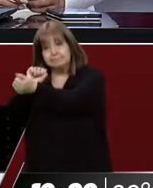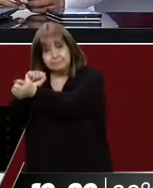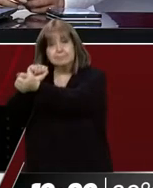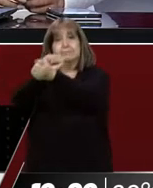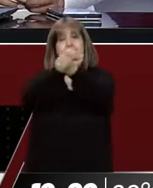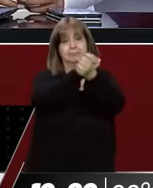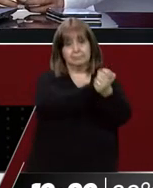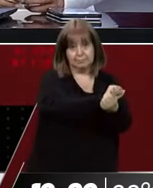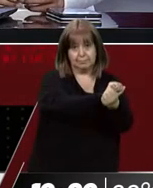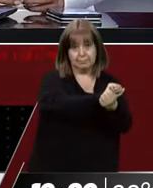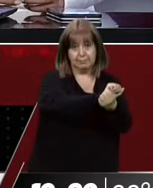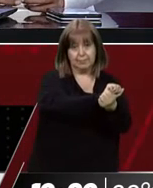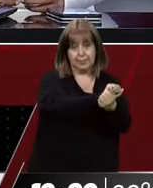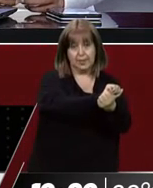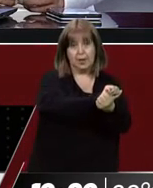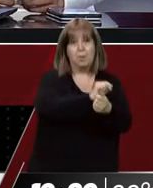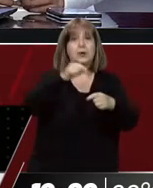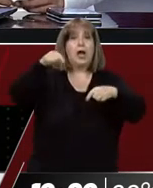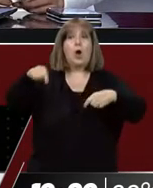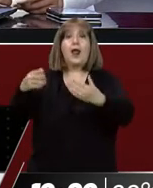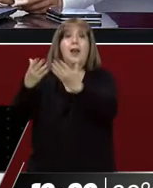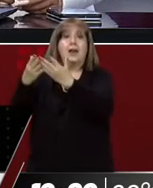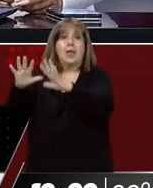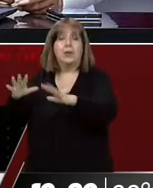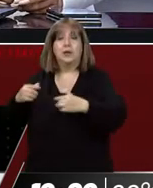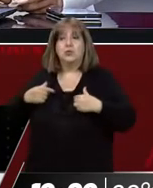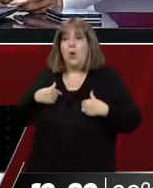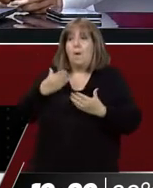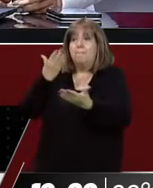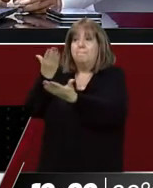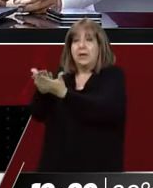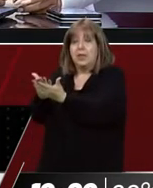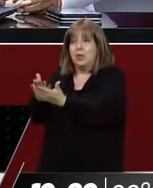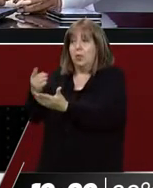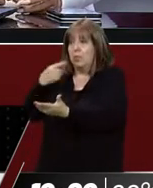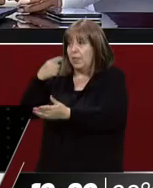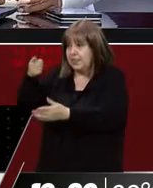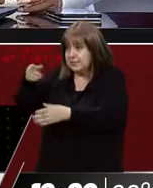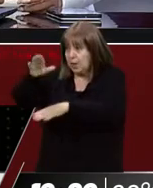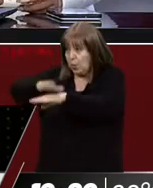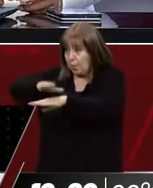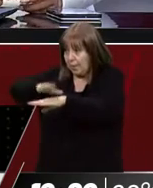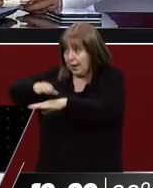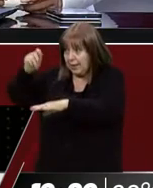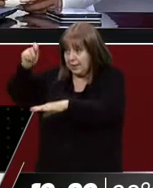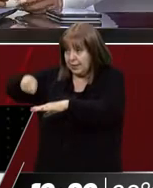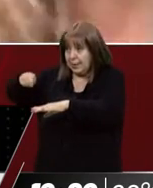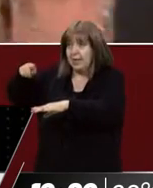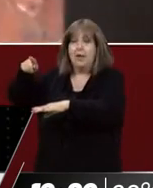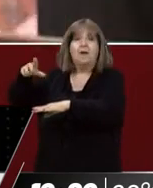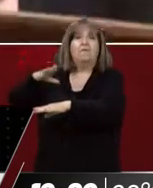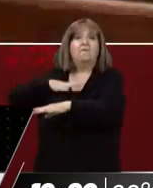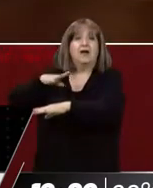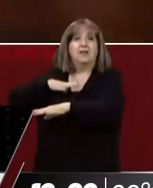efectiva, que no se los prive de la libertad porque lo que estamos cuestionando nosotros es que la improcedencia